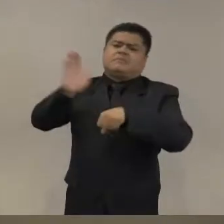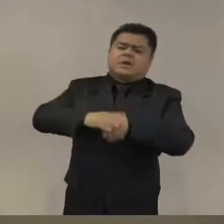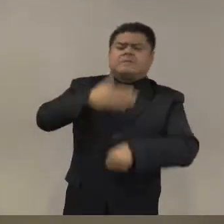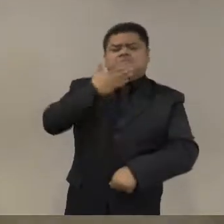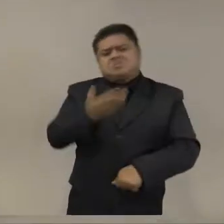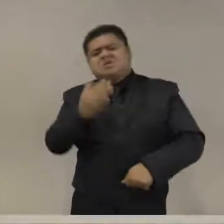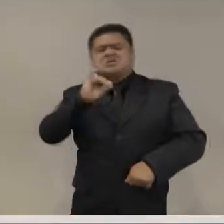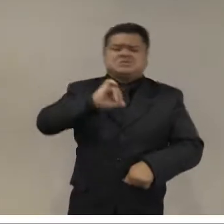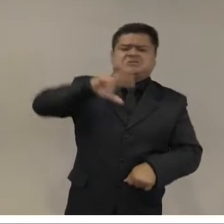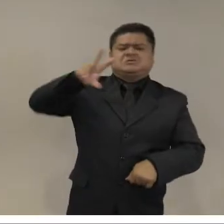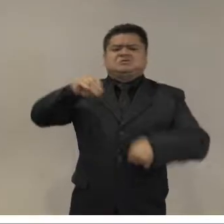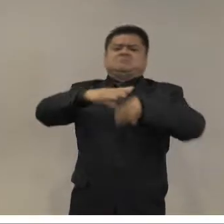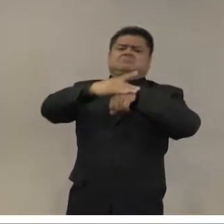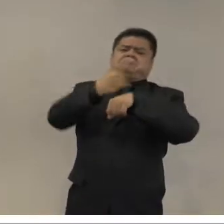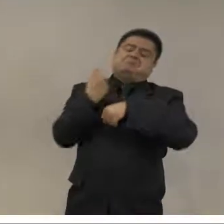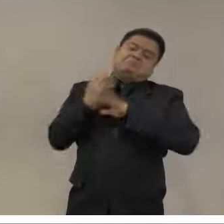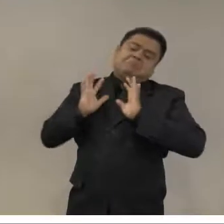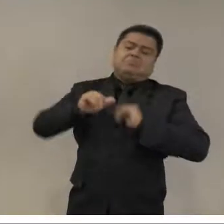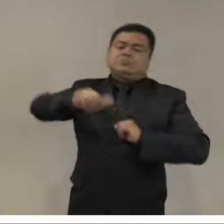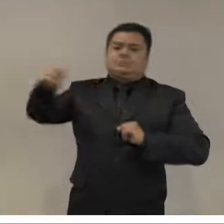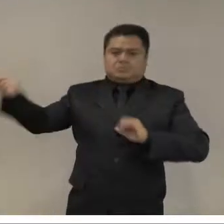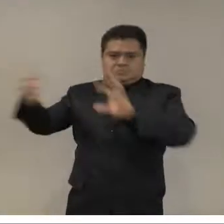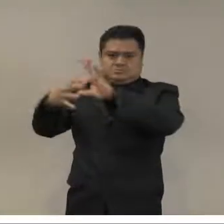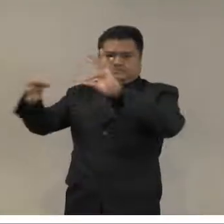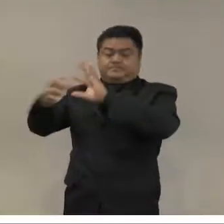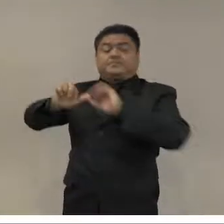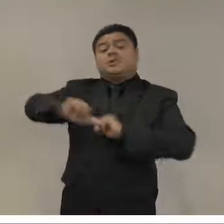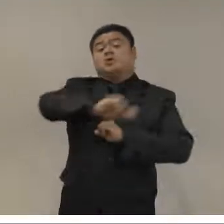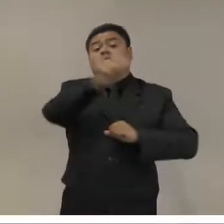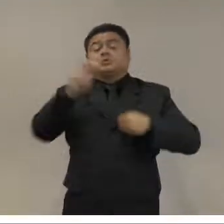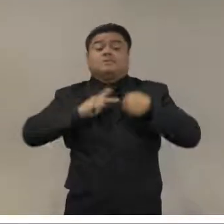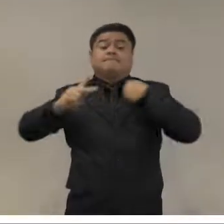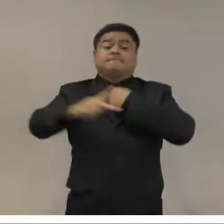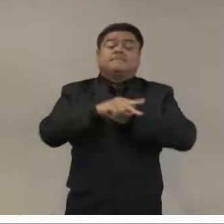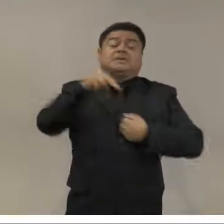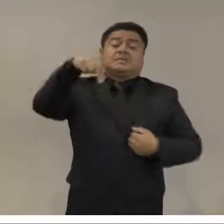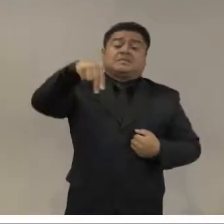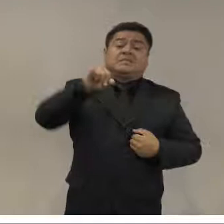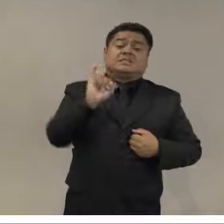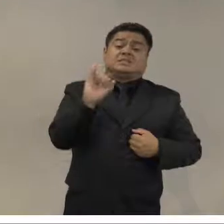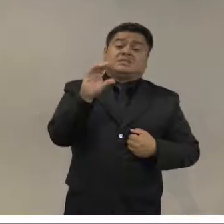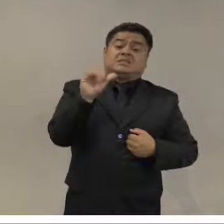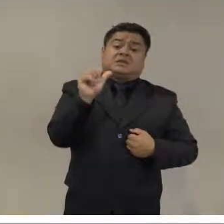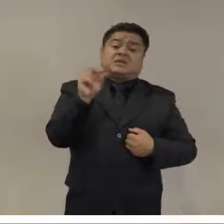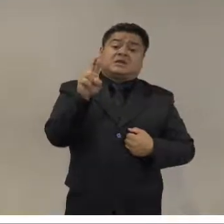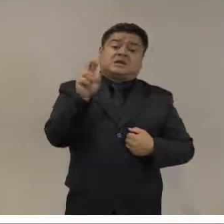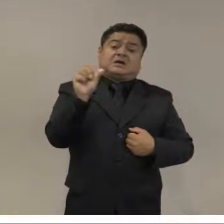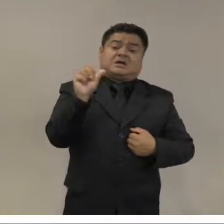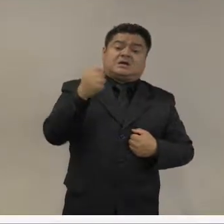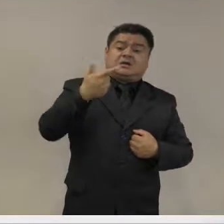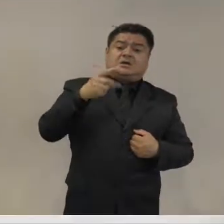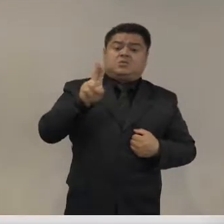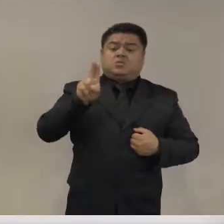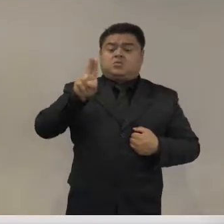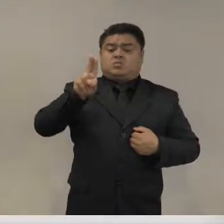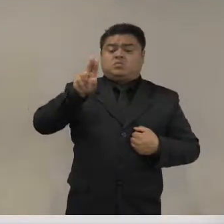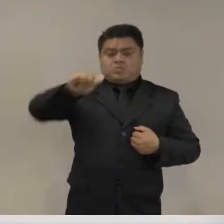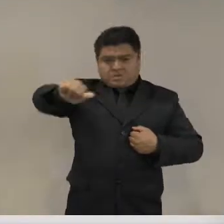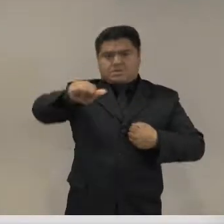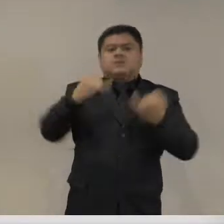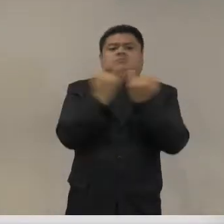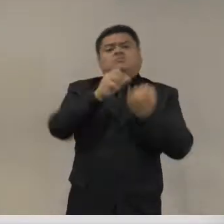Nicaragua y también en Venezuela, el grueso de los abusos de derechos humanos los cometen la política y los grupos